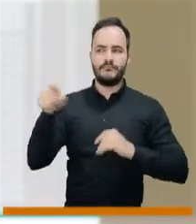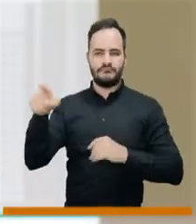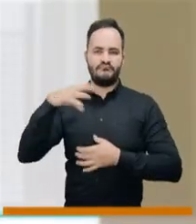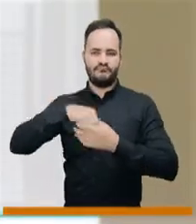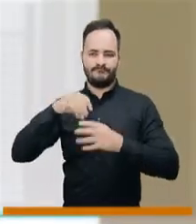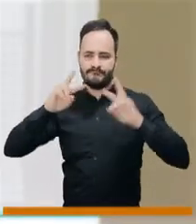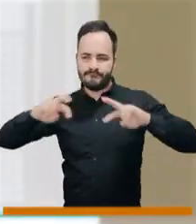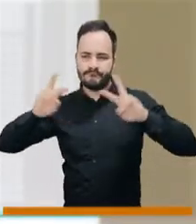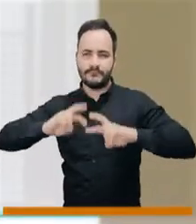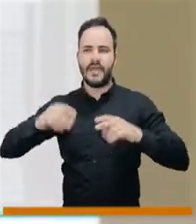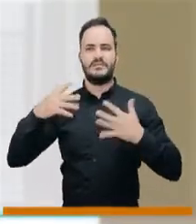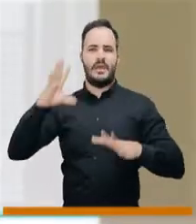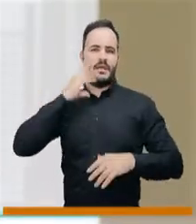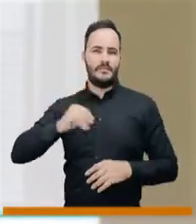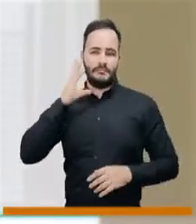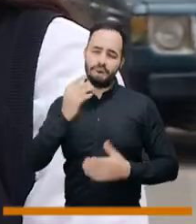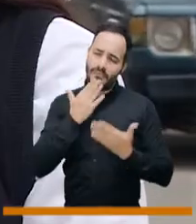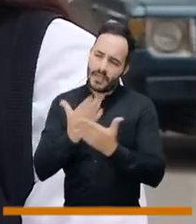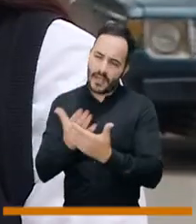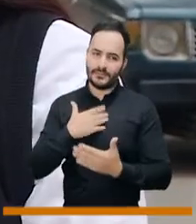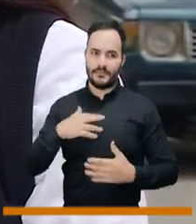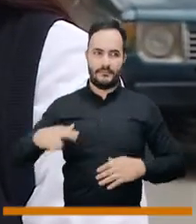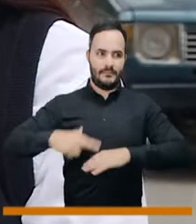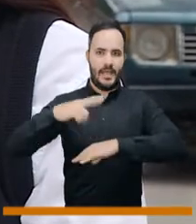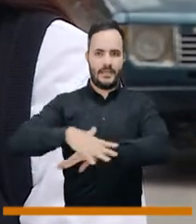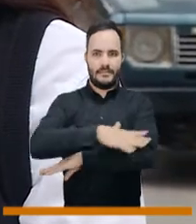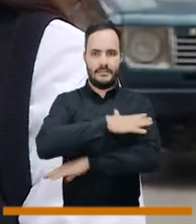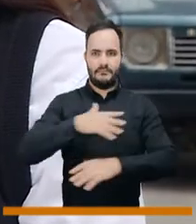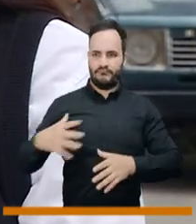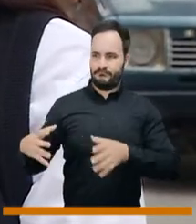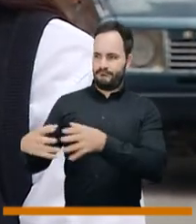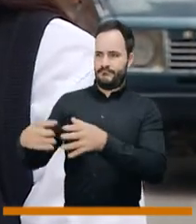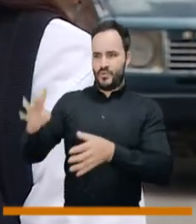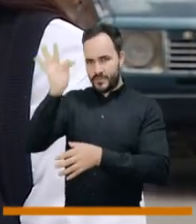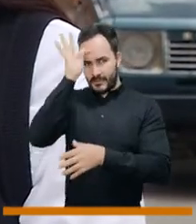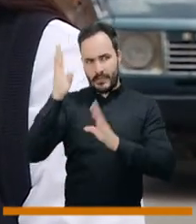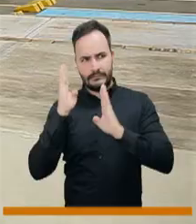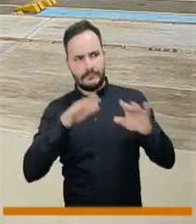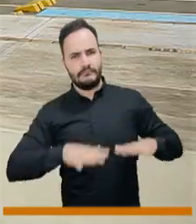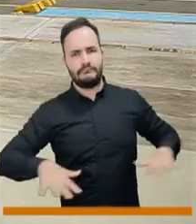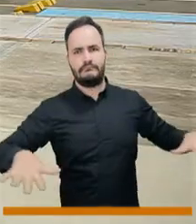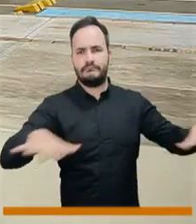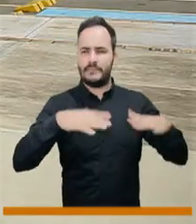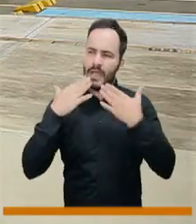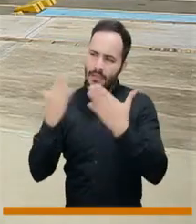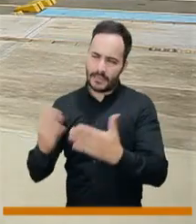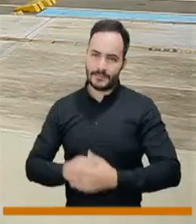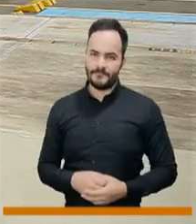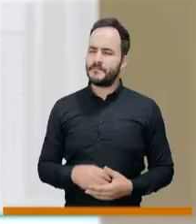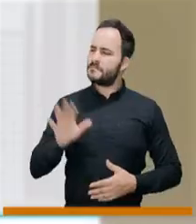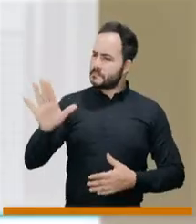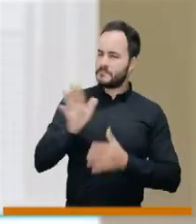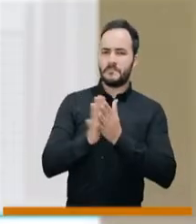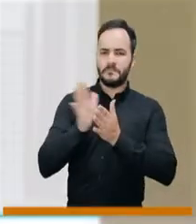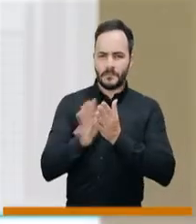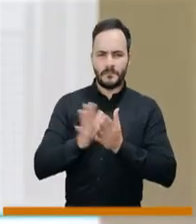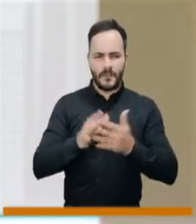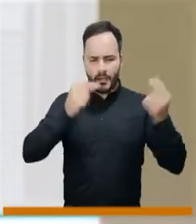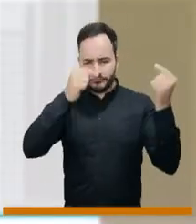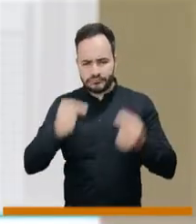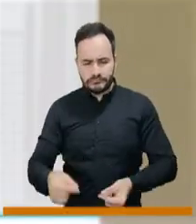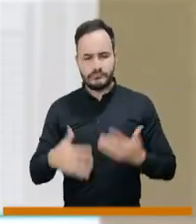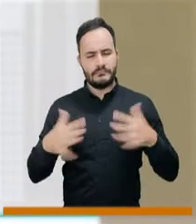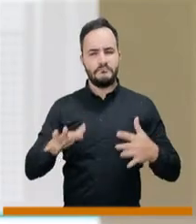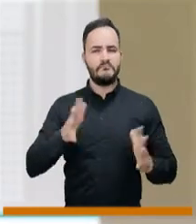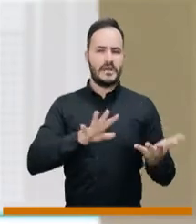este sitio tan especial de nuestro Valle de Aburrá. Y bueno, la cifra que tenemos en este momento es que se han invertido más de